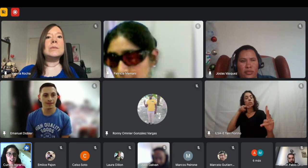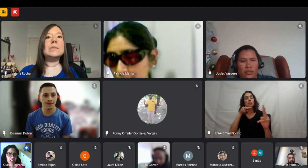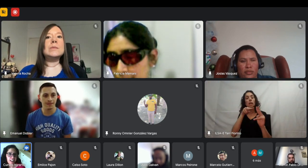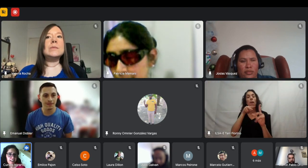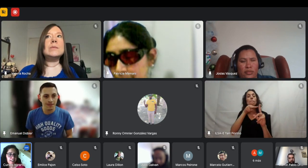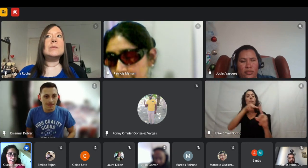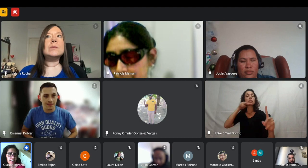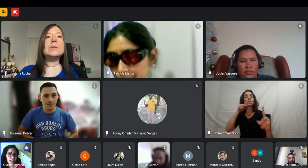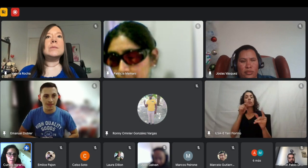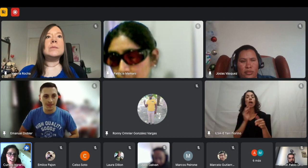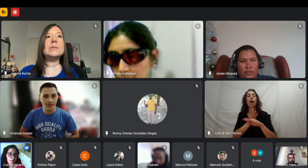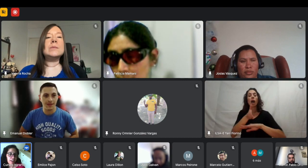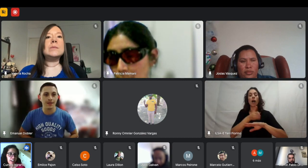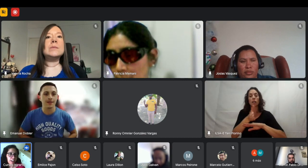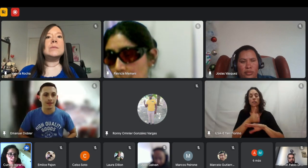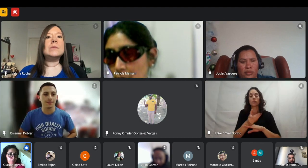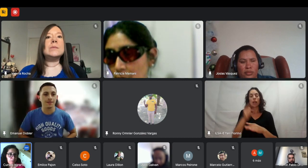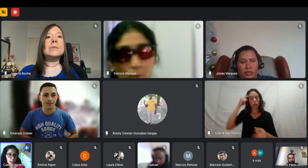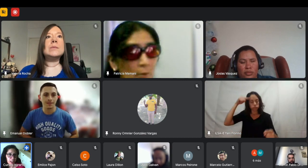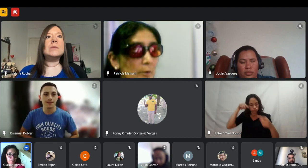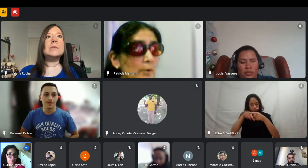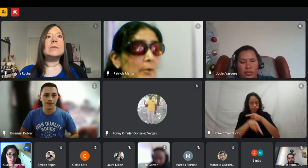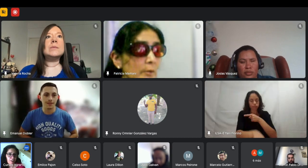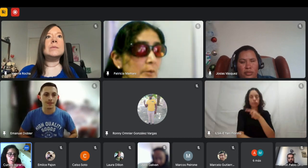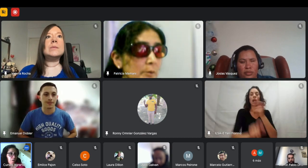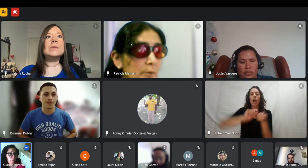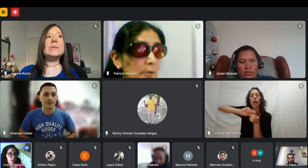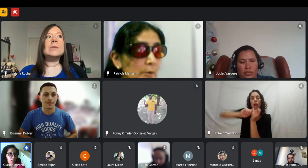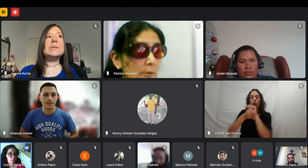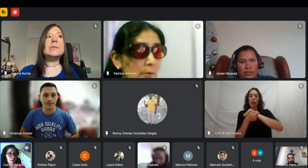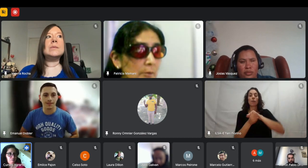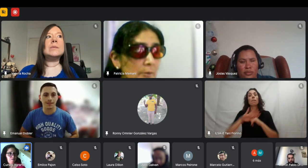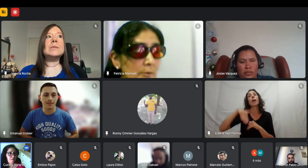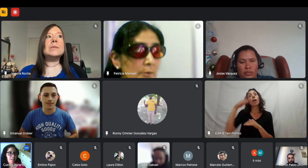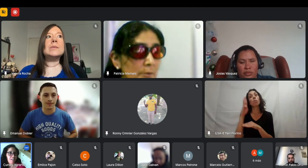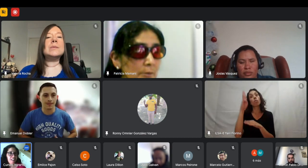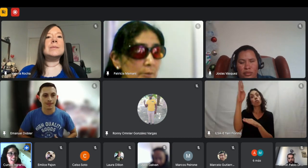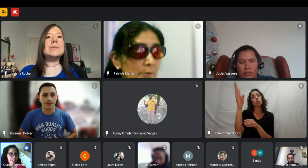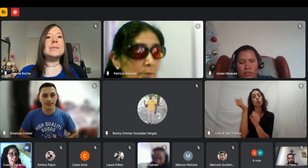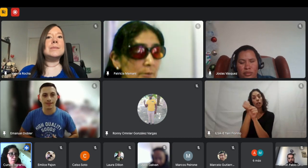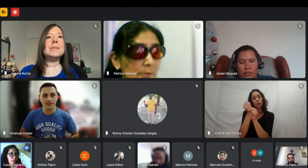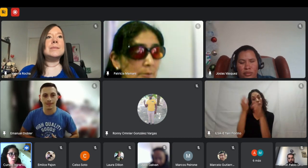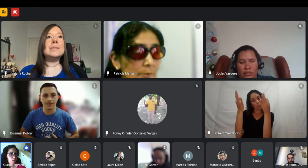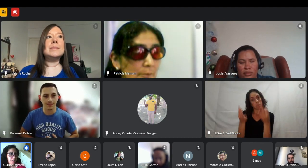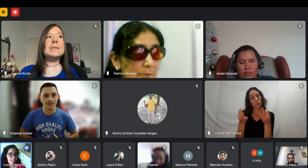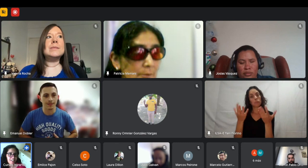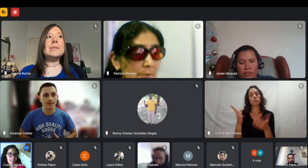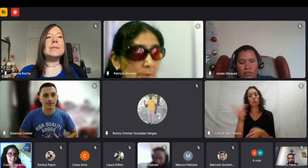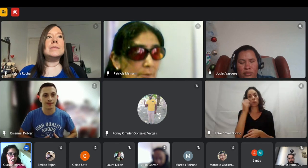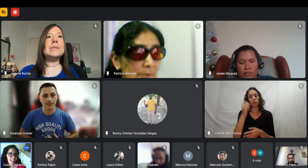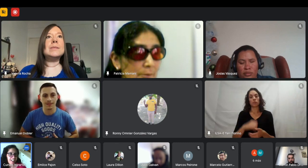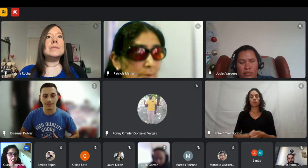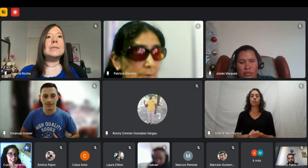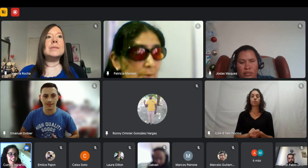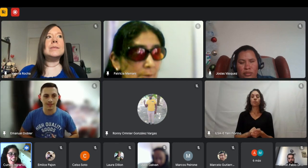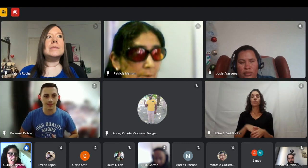cambio desde la raíz que se transmita para la etapa de empleo bueno muy bien esas eran las preguntas